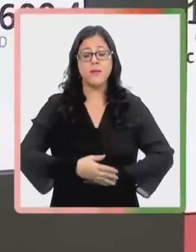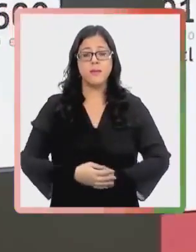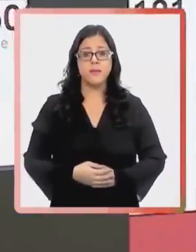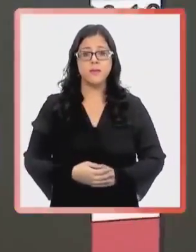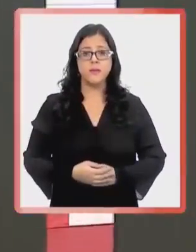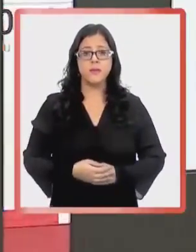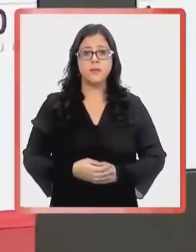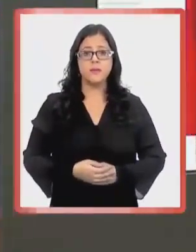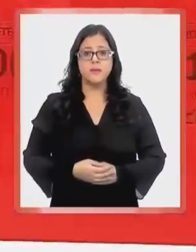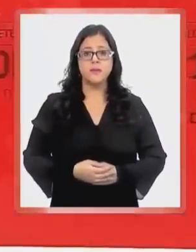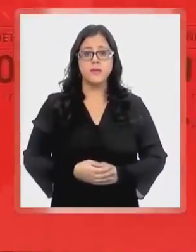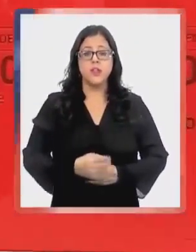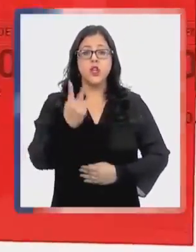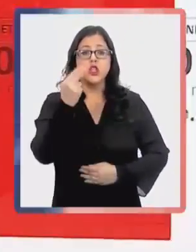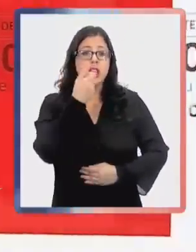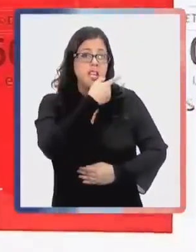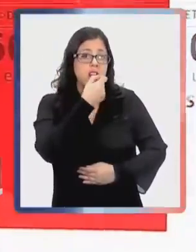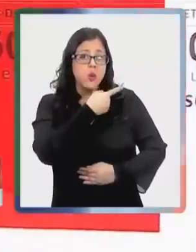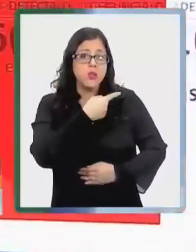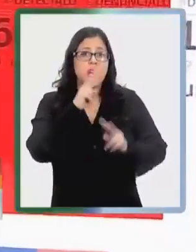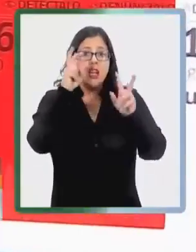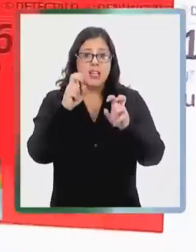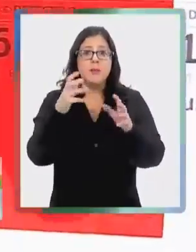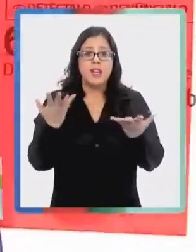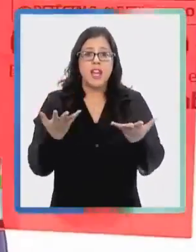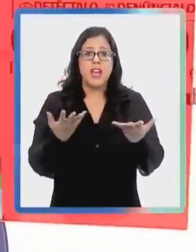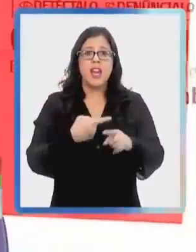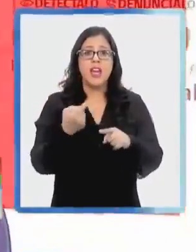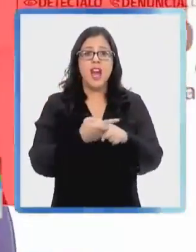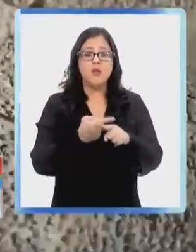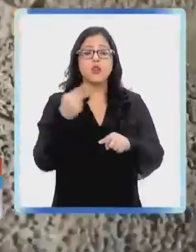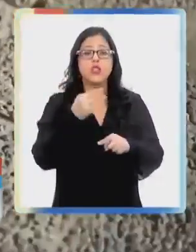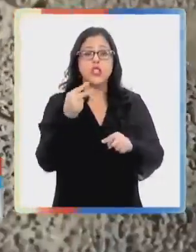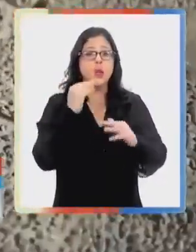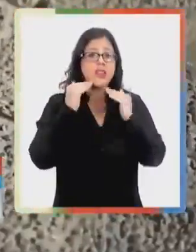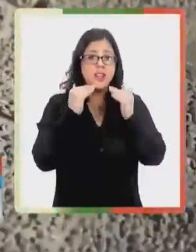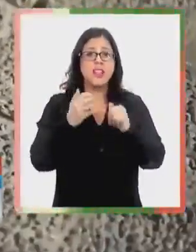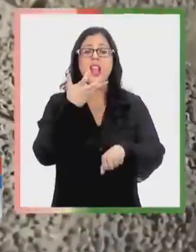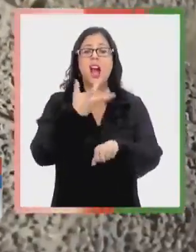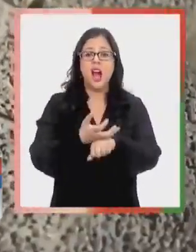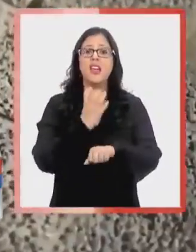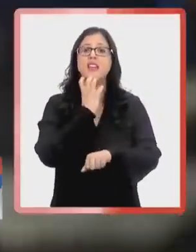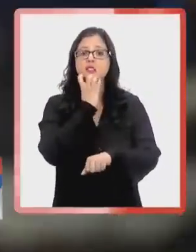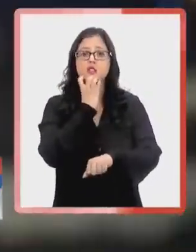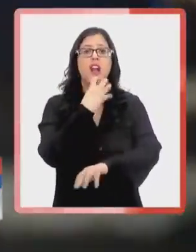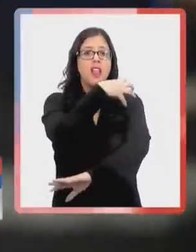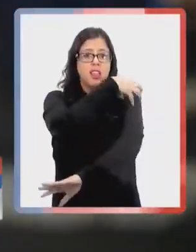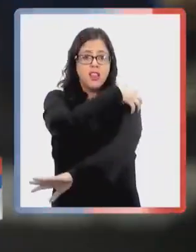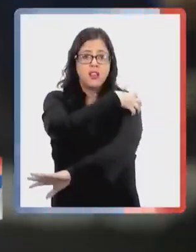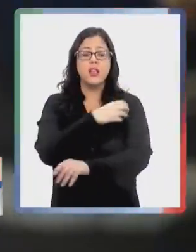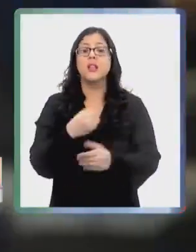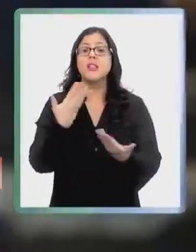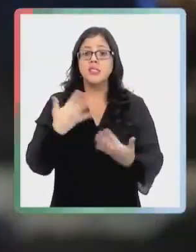12 denuncias por casos de explotación sexual infantil se han ingresado en Antofagasta. Llevamos 12 denuncias por casos de explotación